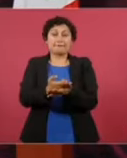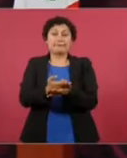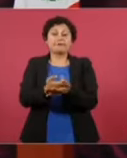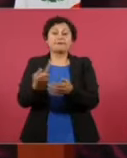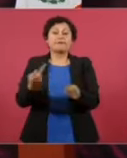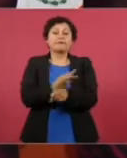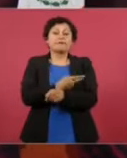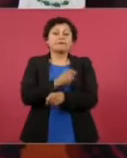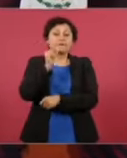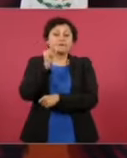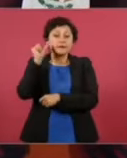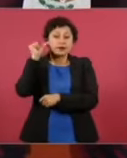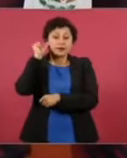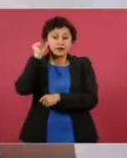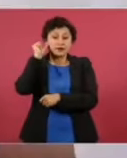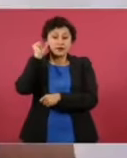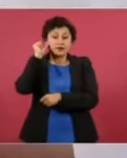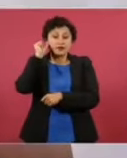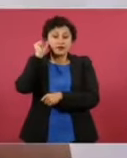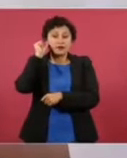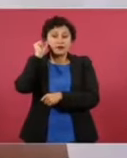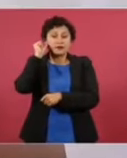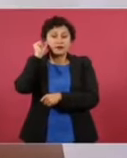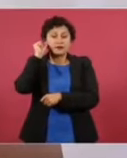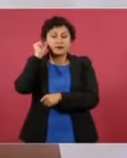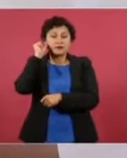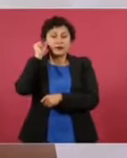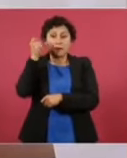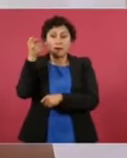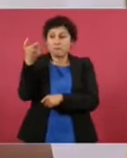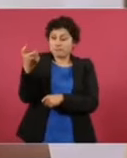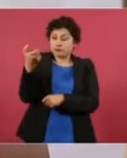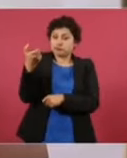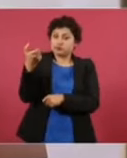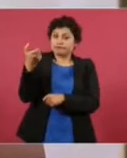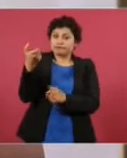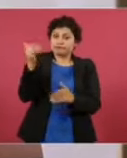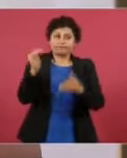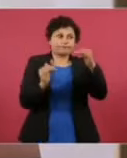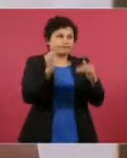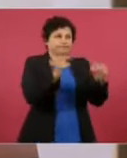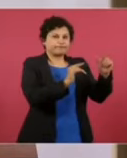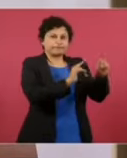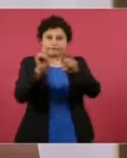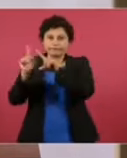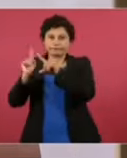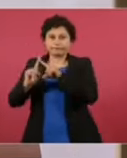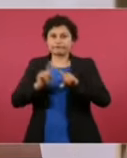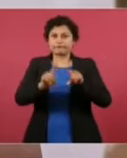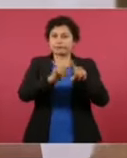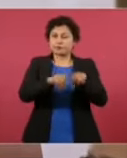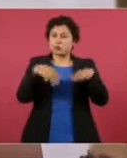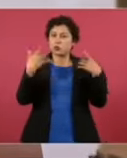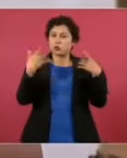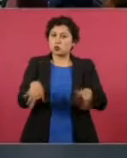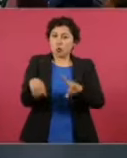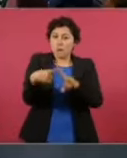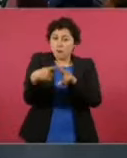las monedas en todos lados, las bolsas